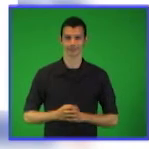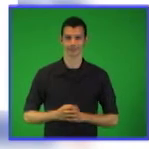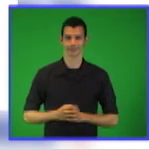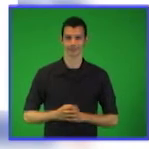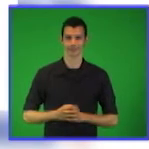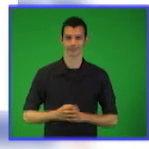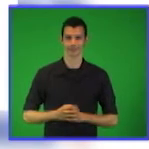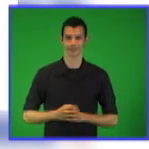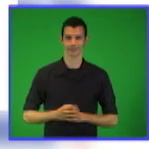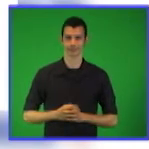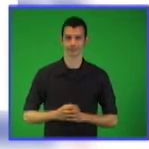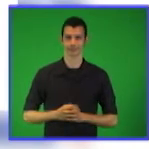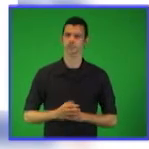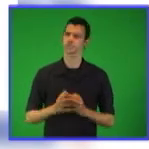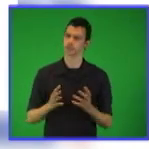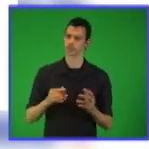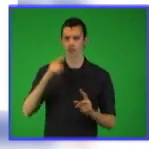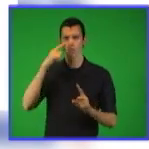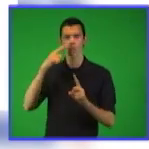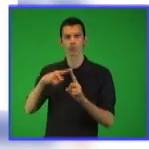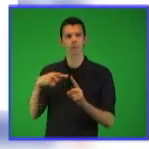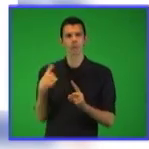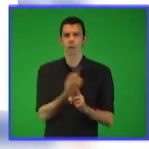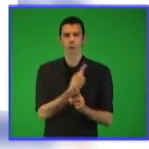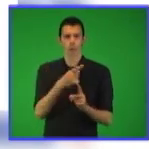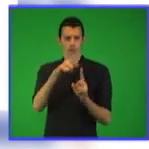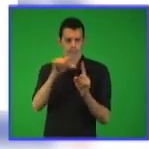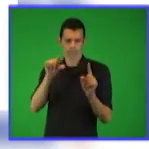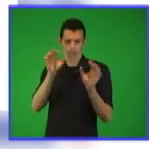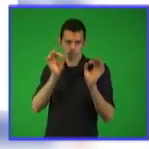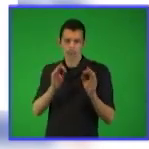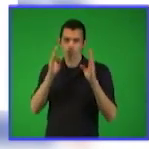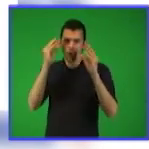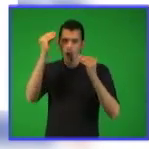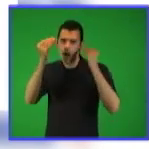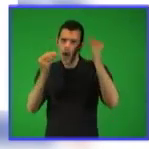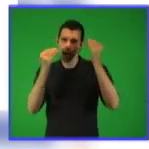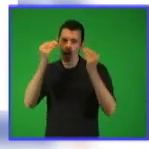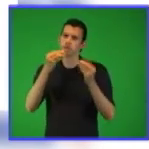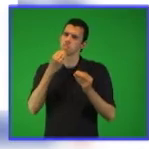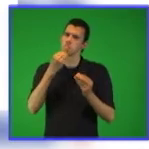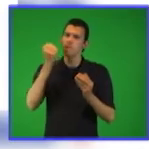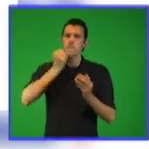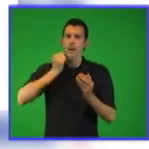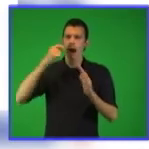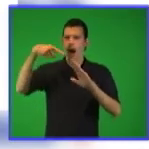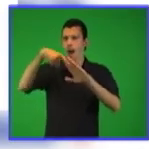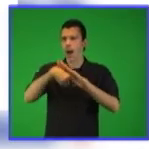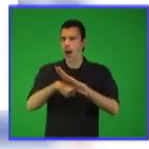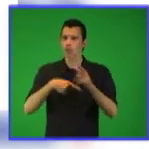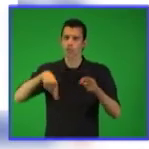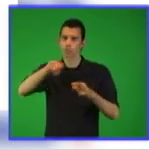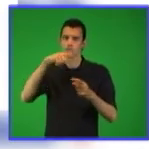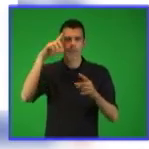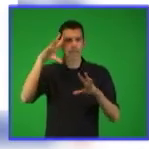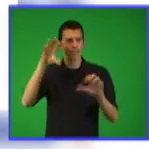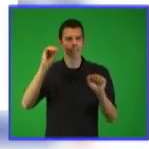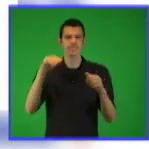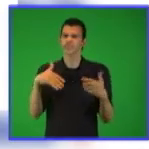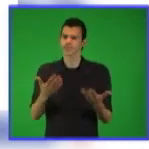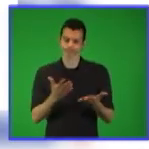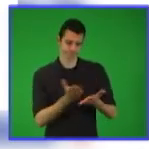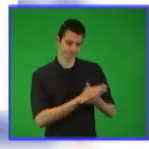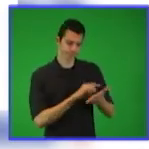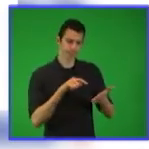proponiendo para este tema se puede profundizar en el libro de texto de